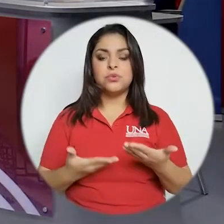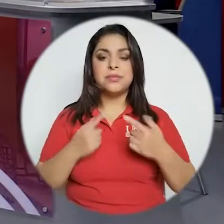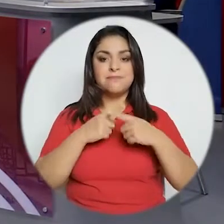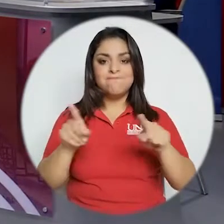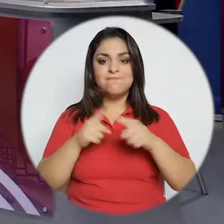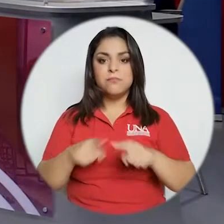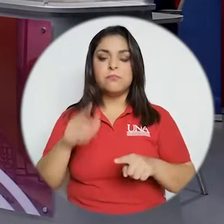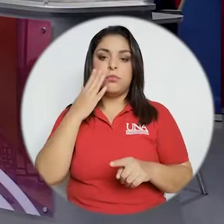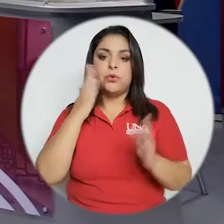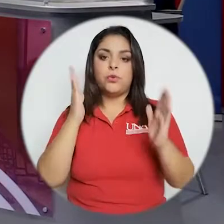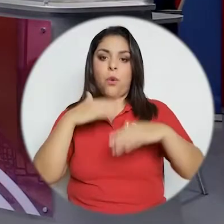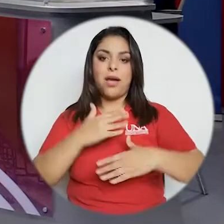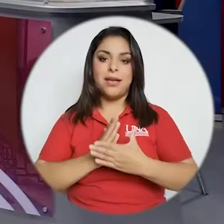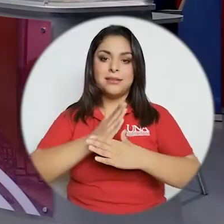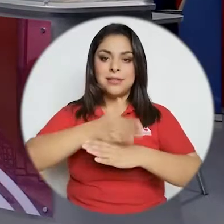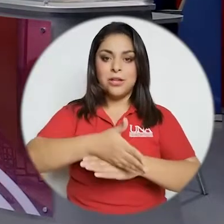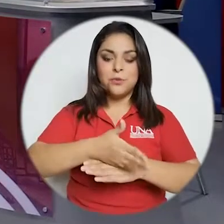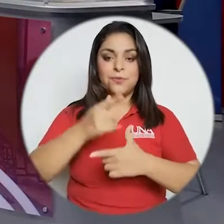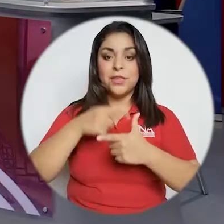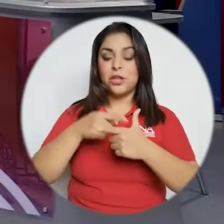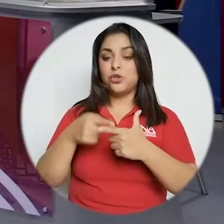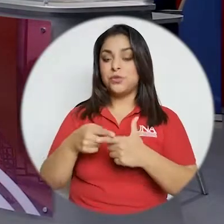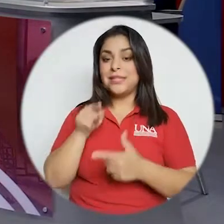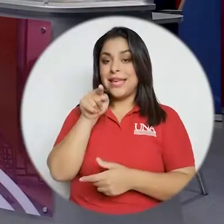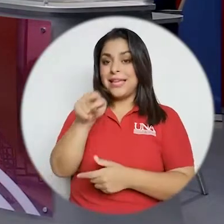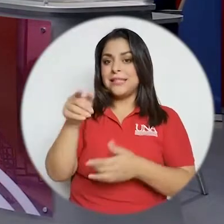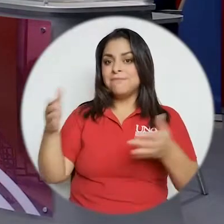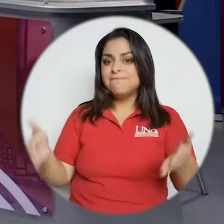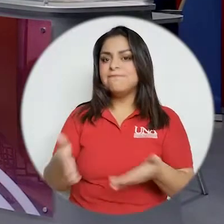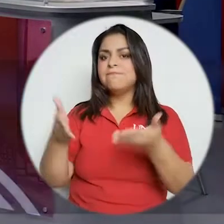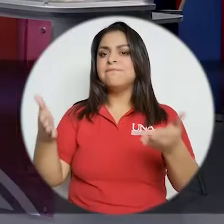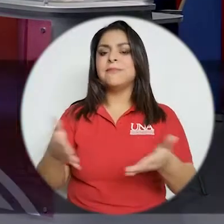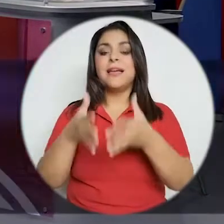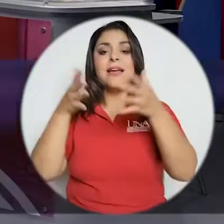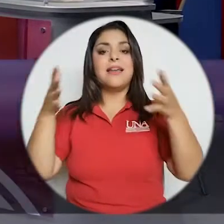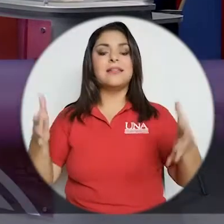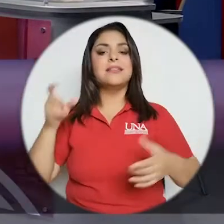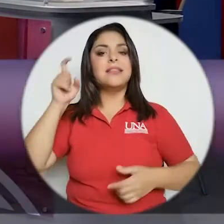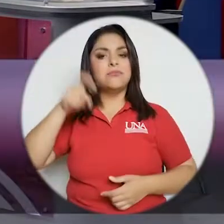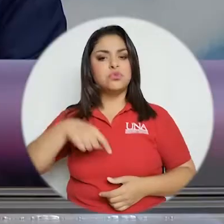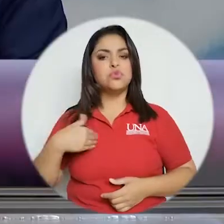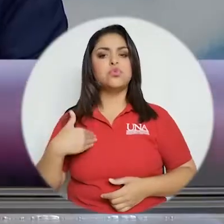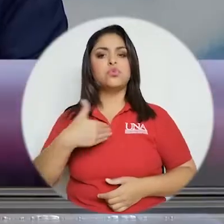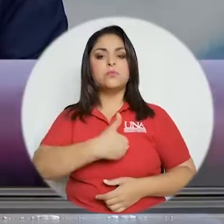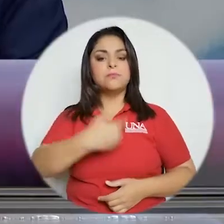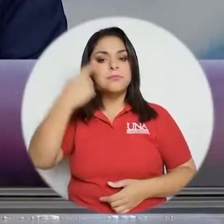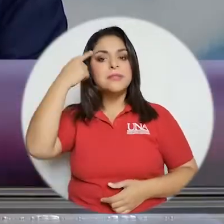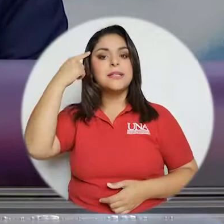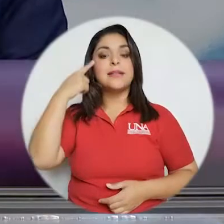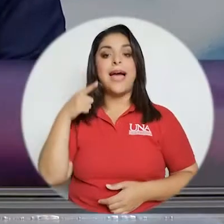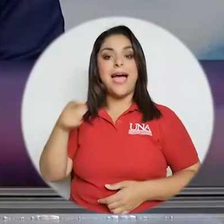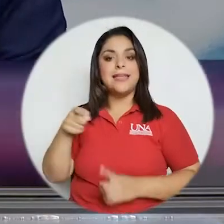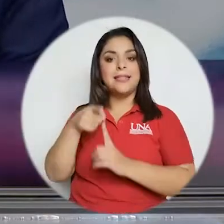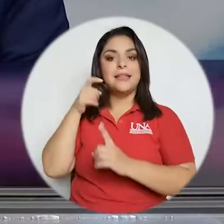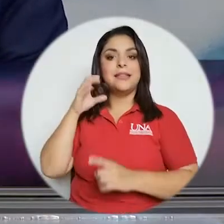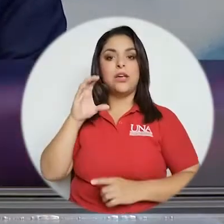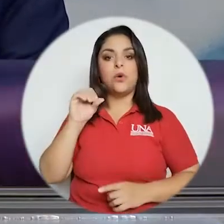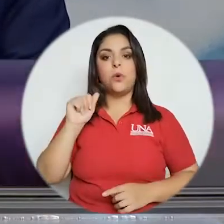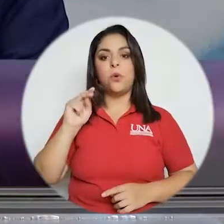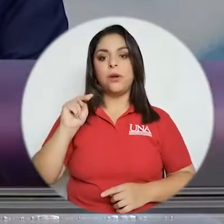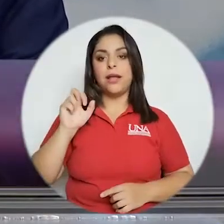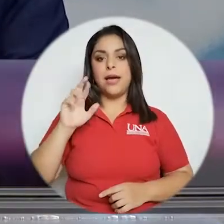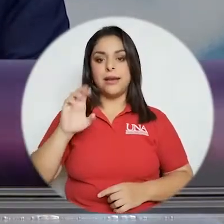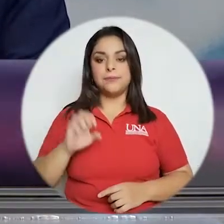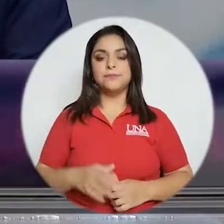eficientes porque tampoco vamos a poder tener acceso esa es una motivación muy grande que hemos organizado desde el mismo